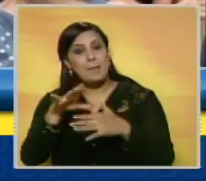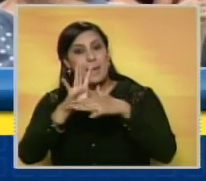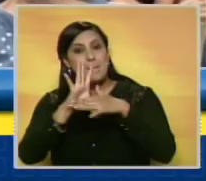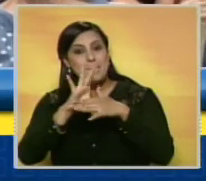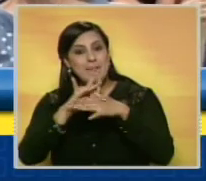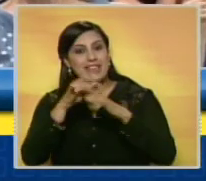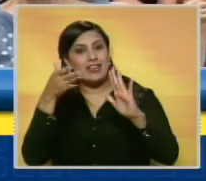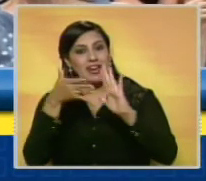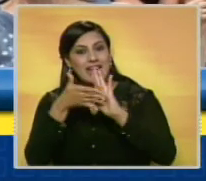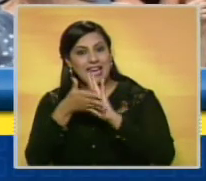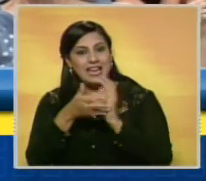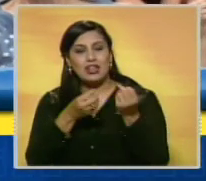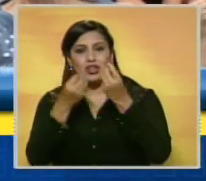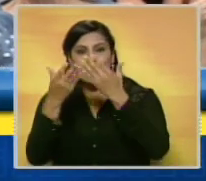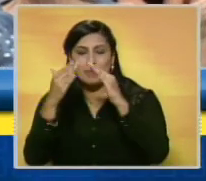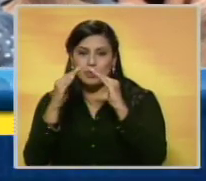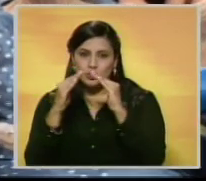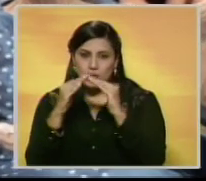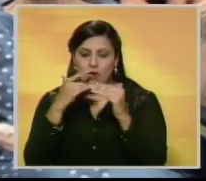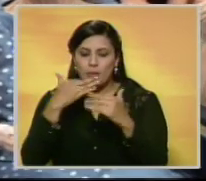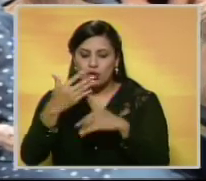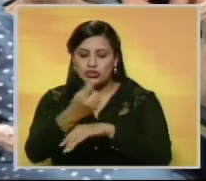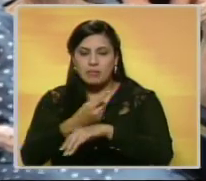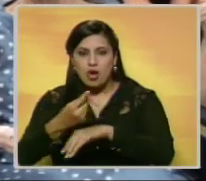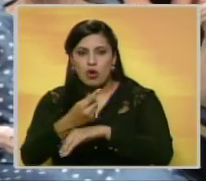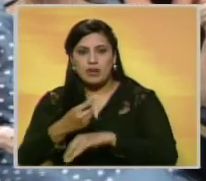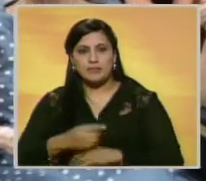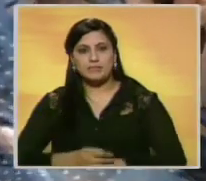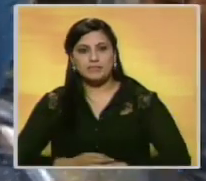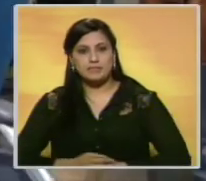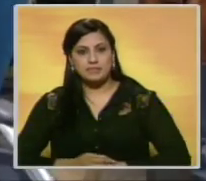descartaron que será dada de alta en las próximas horas.